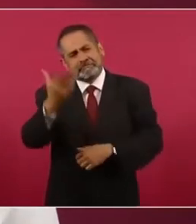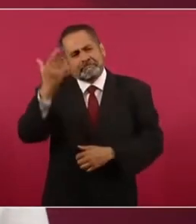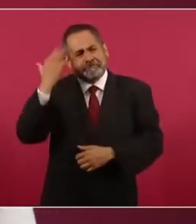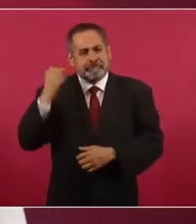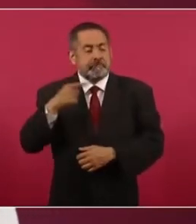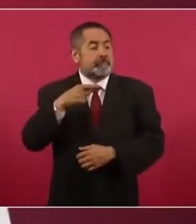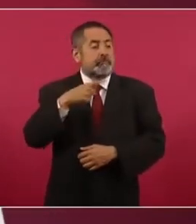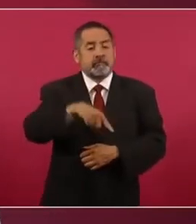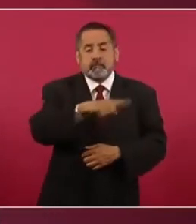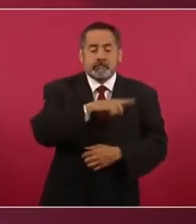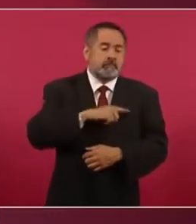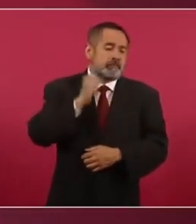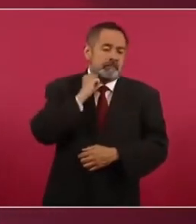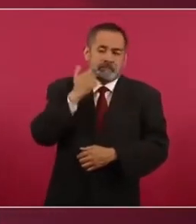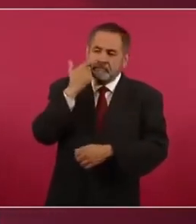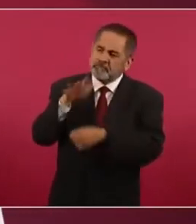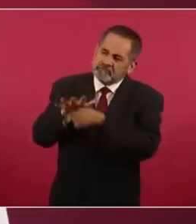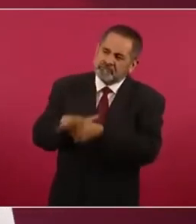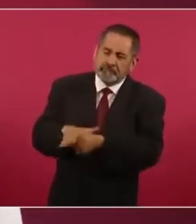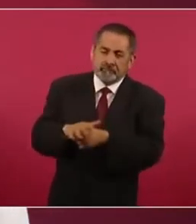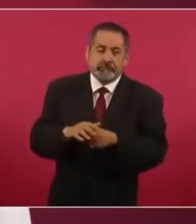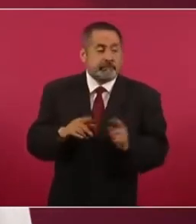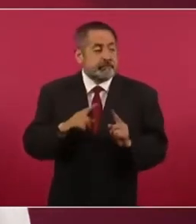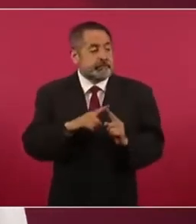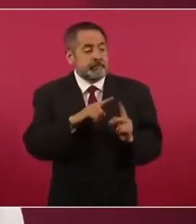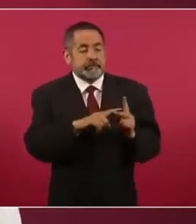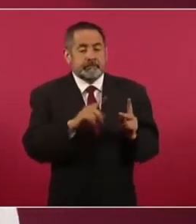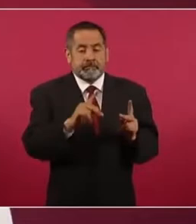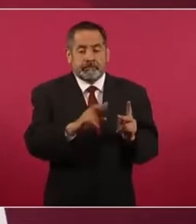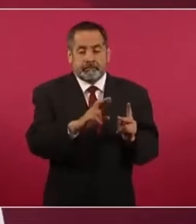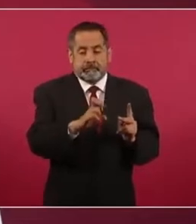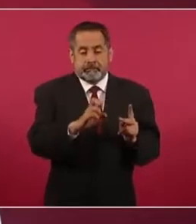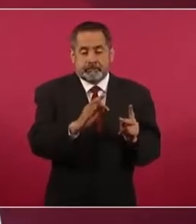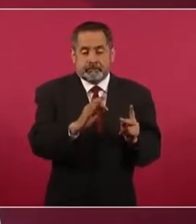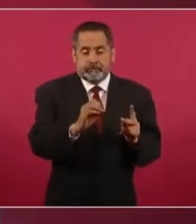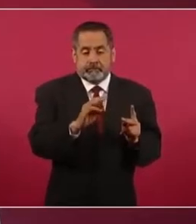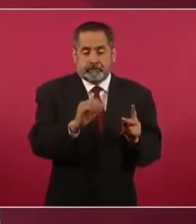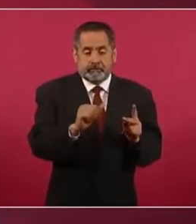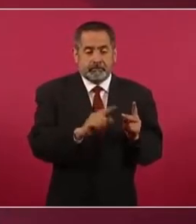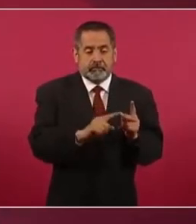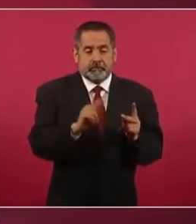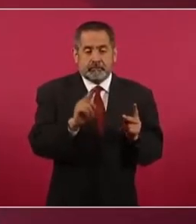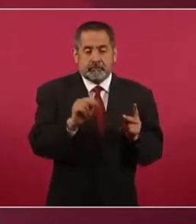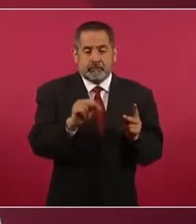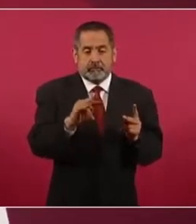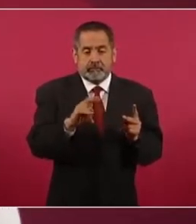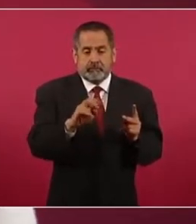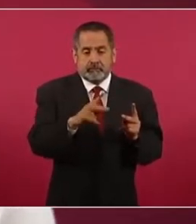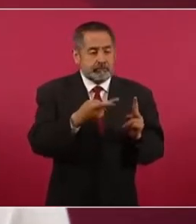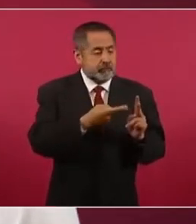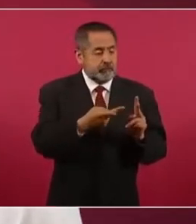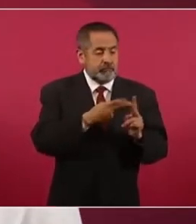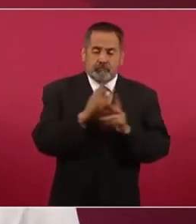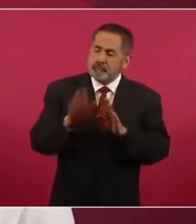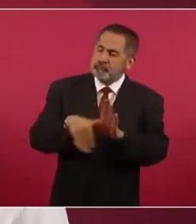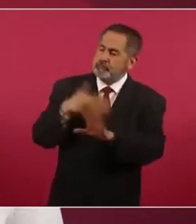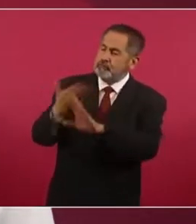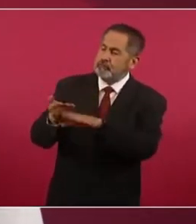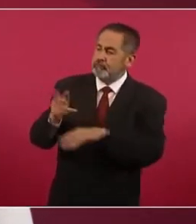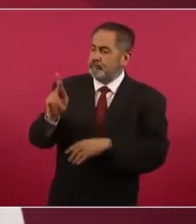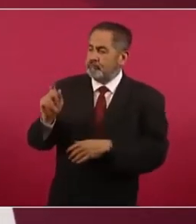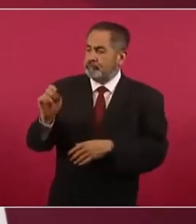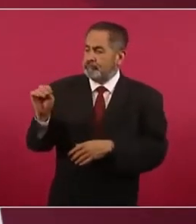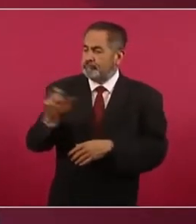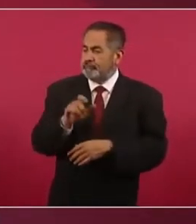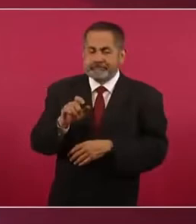por privilegios, pero Reforma y El Universal se sincronizaron para atacar a Pemex y presentar